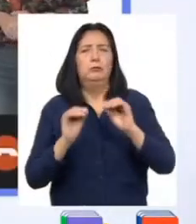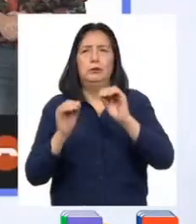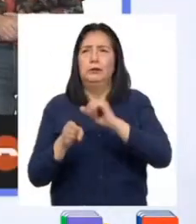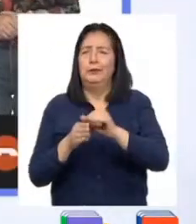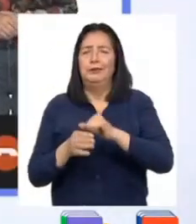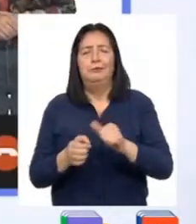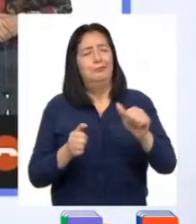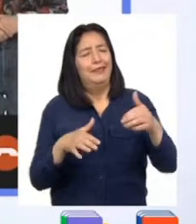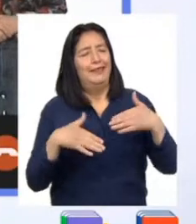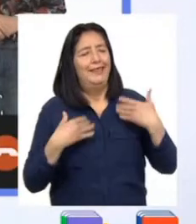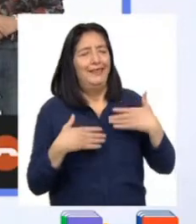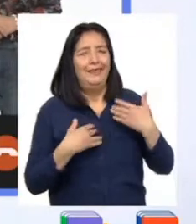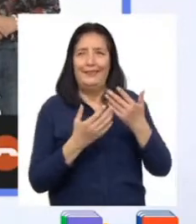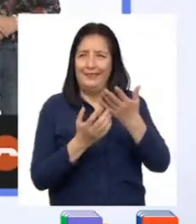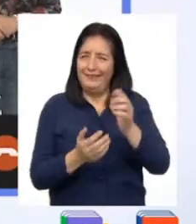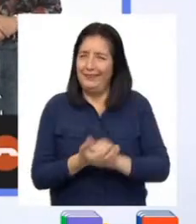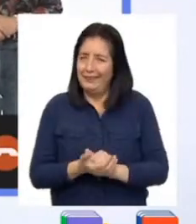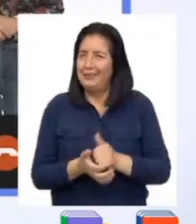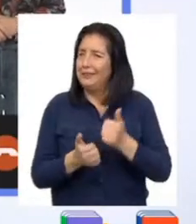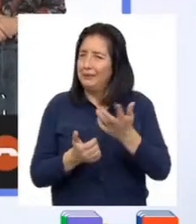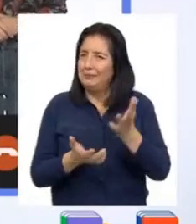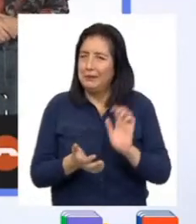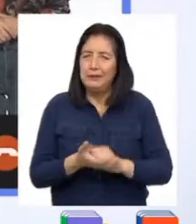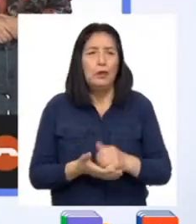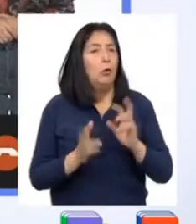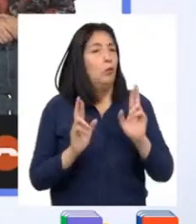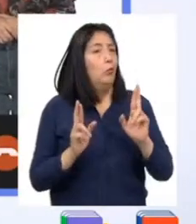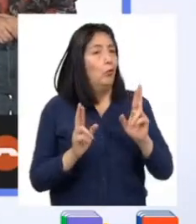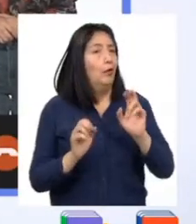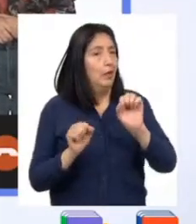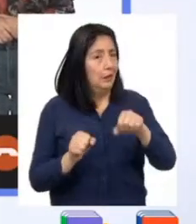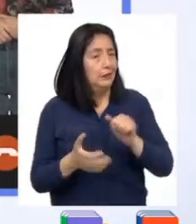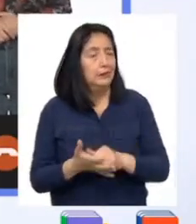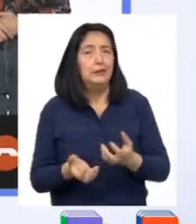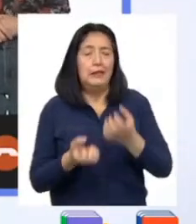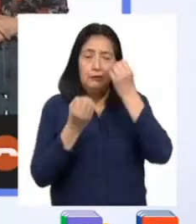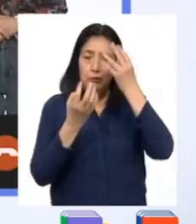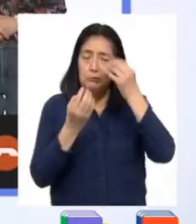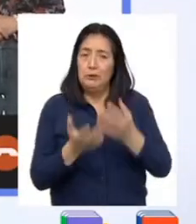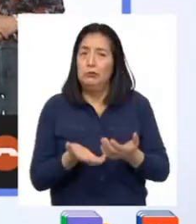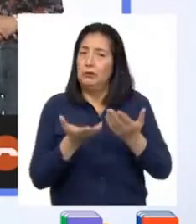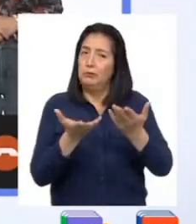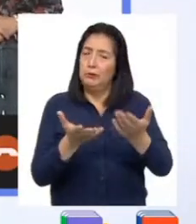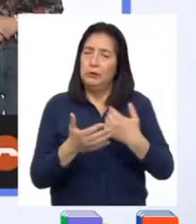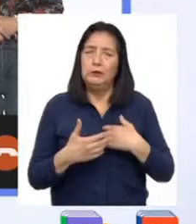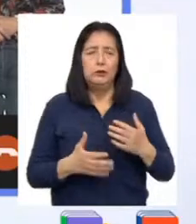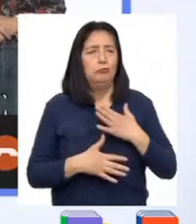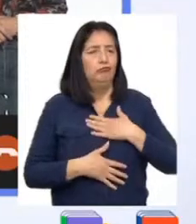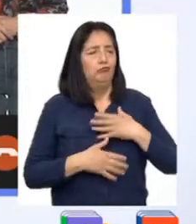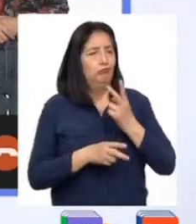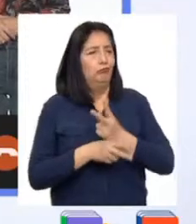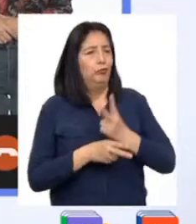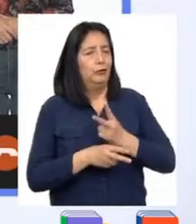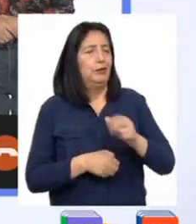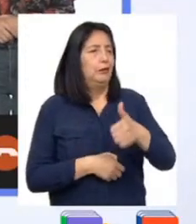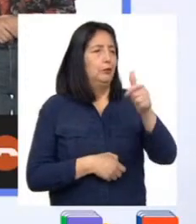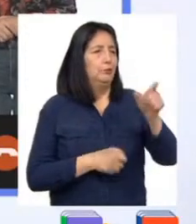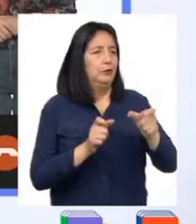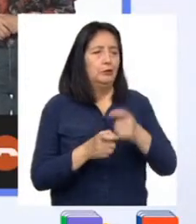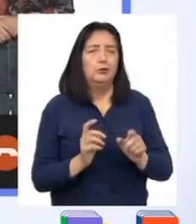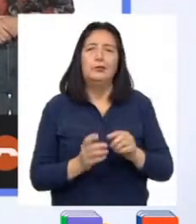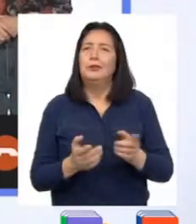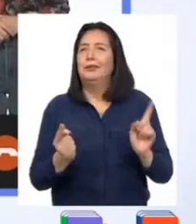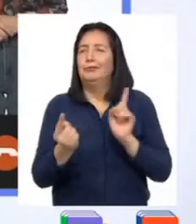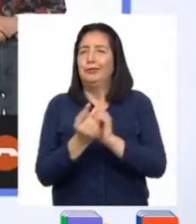alegra que lo veas así, Patti. Espero que les haya servido y los inspire a cuidarse y a cuidar a los demás. Hasta la